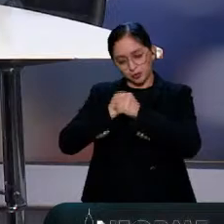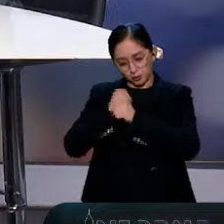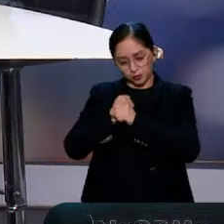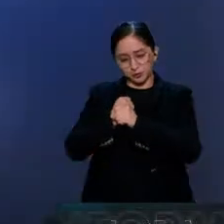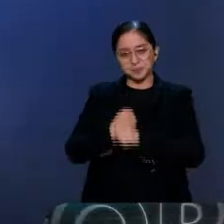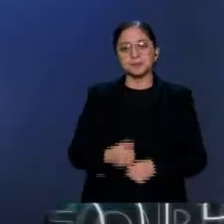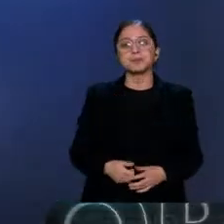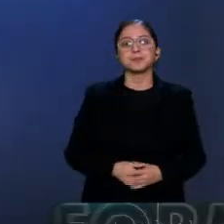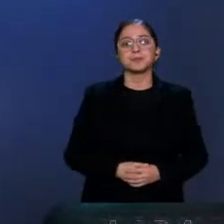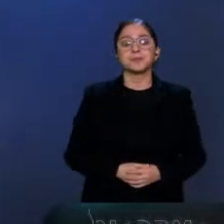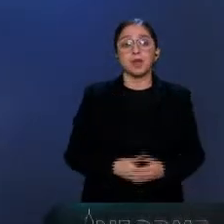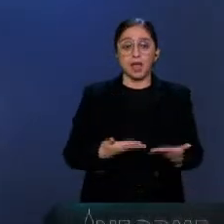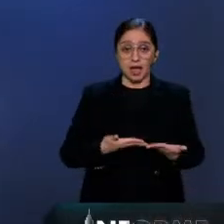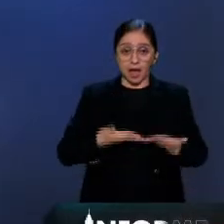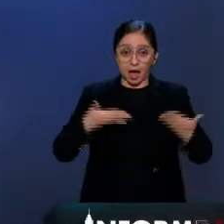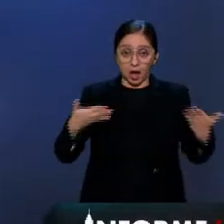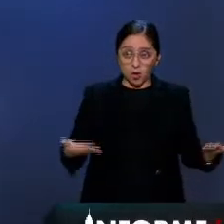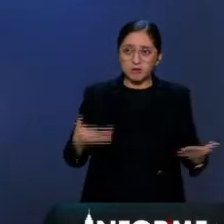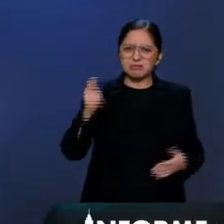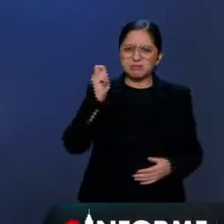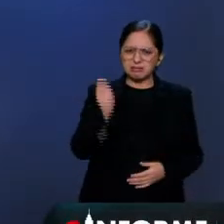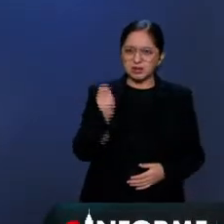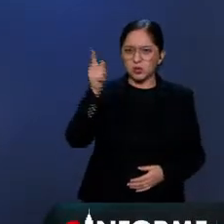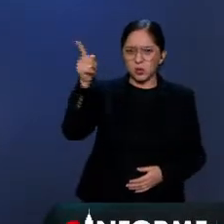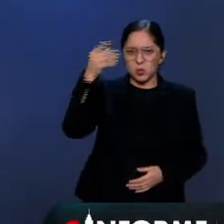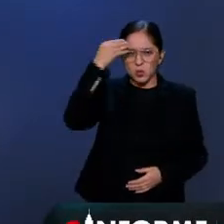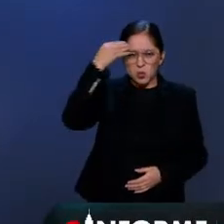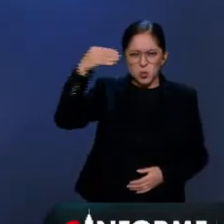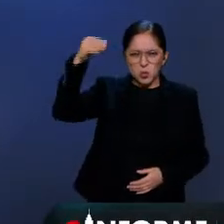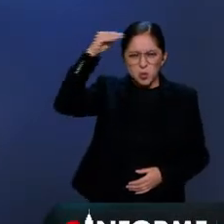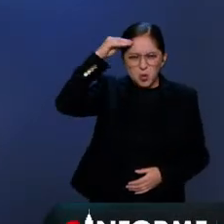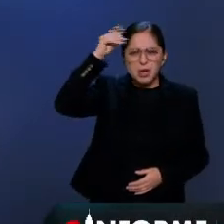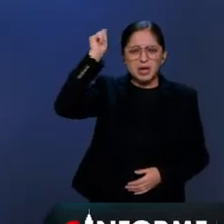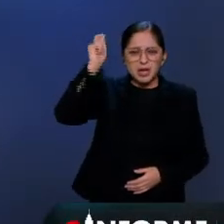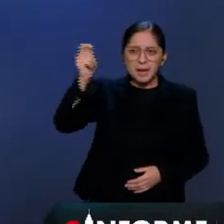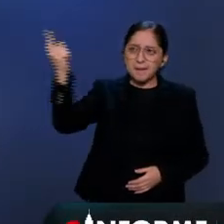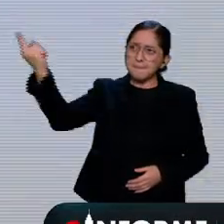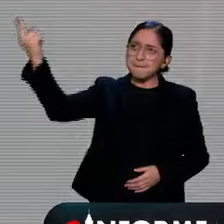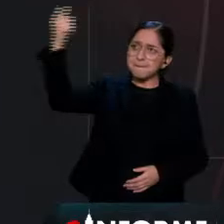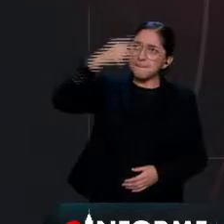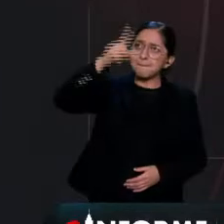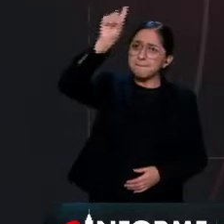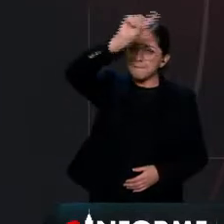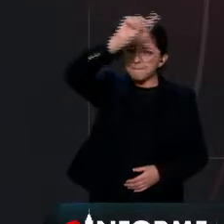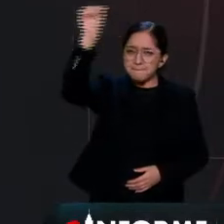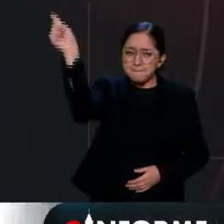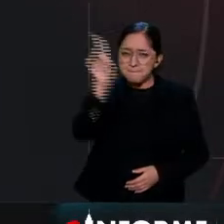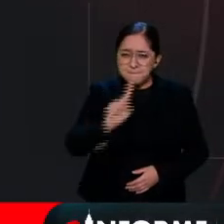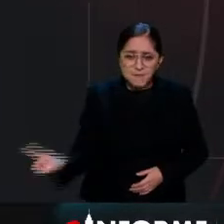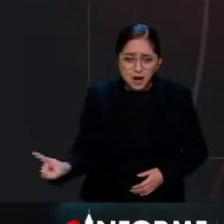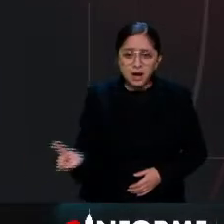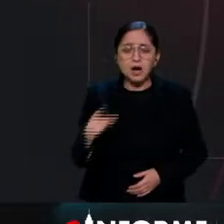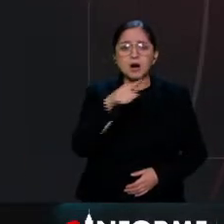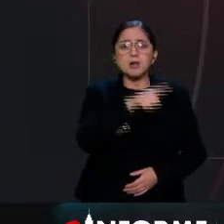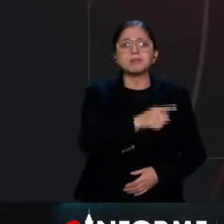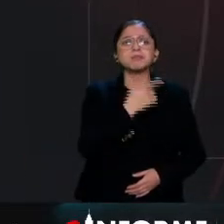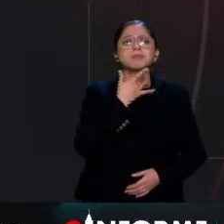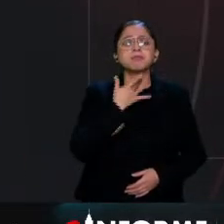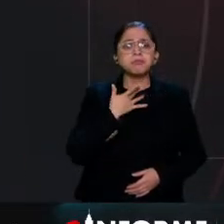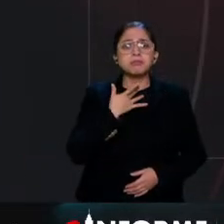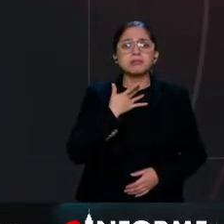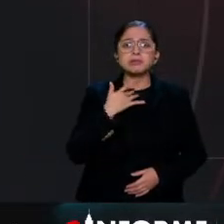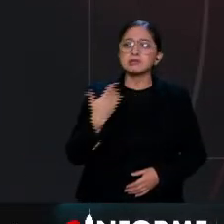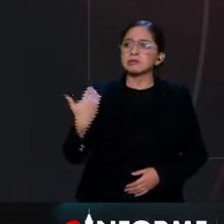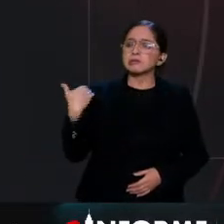hasta Cuba porque el impacto de un rayo sobre un tanque de almacenamiento de combustible en Matanzas provocó el viernes pasado un